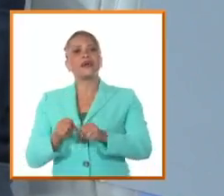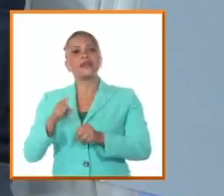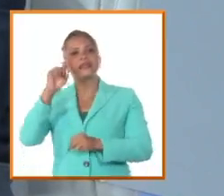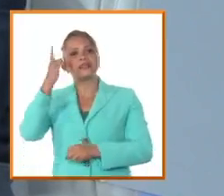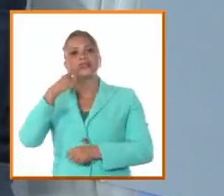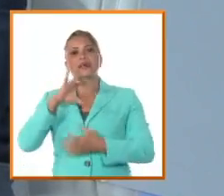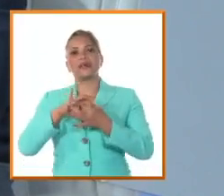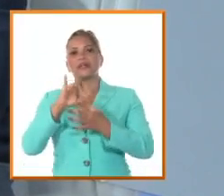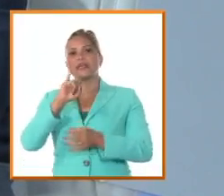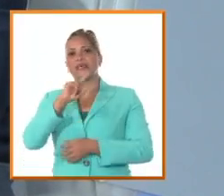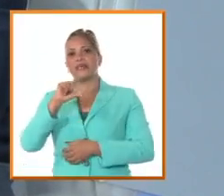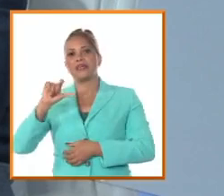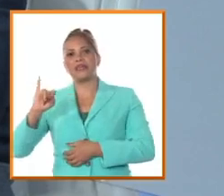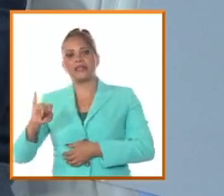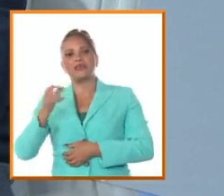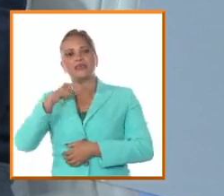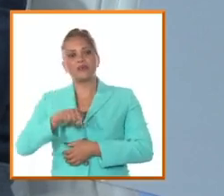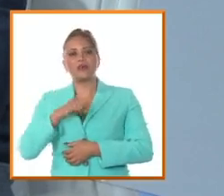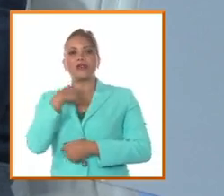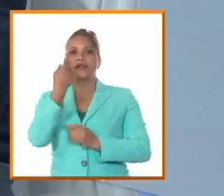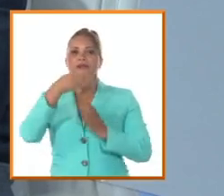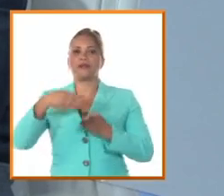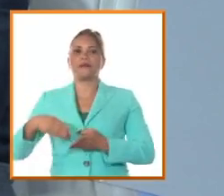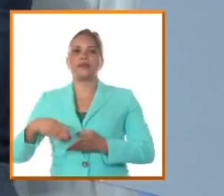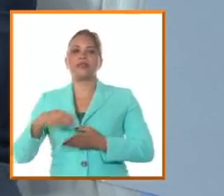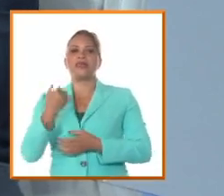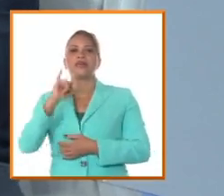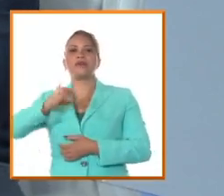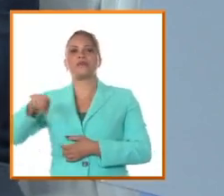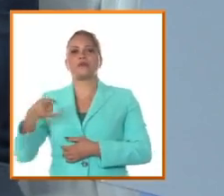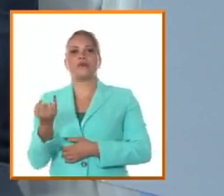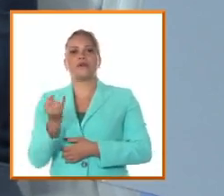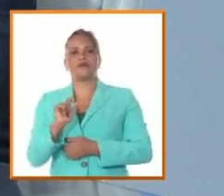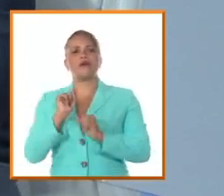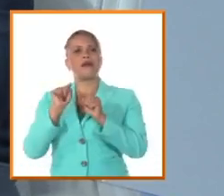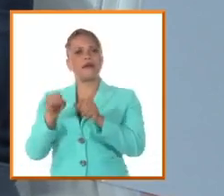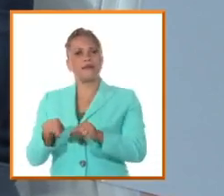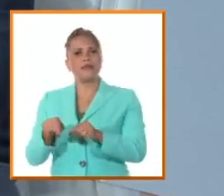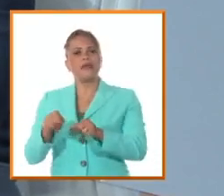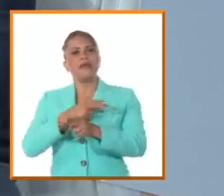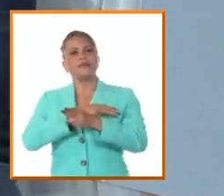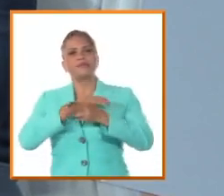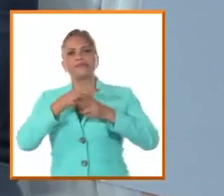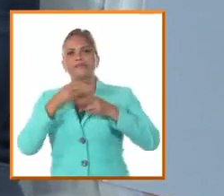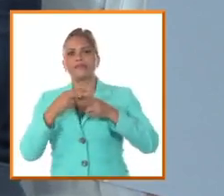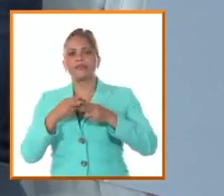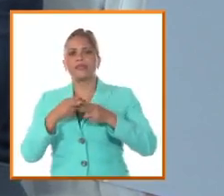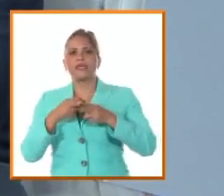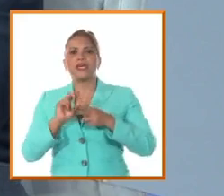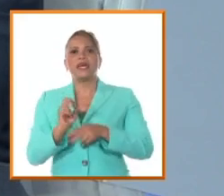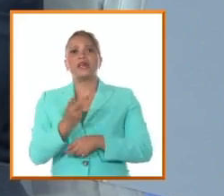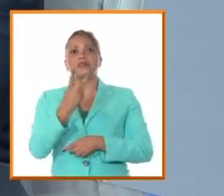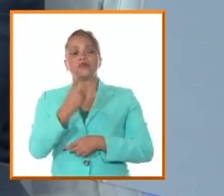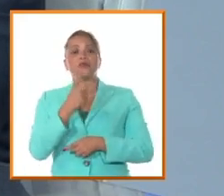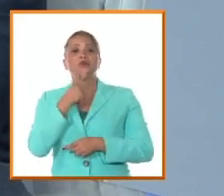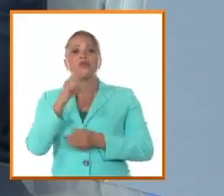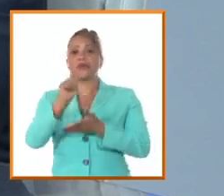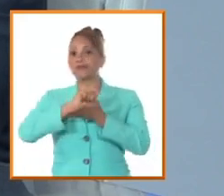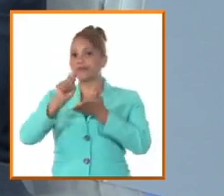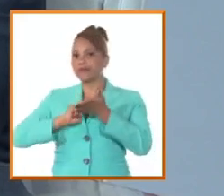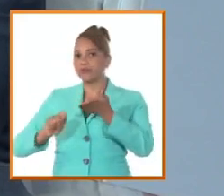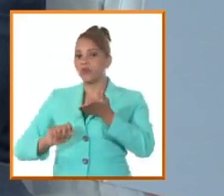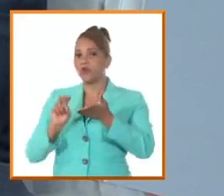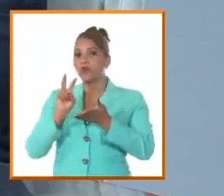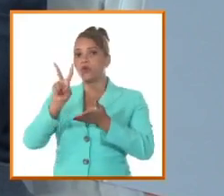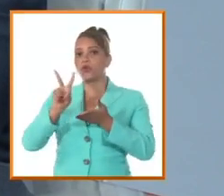y otro a su muerte en Himaguayú. Curiosamente, permíteme estos segundos, en dos de esos sonetos, los